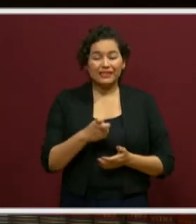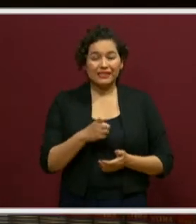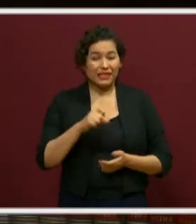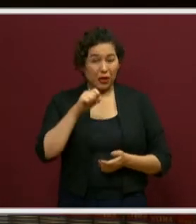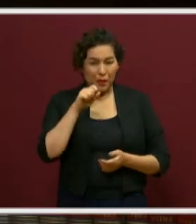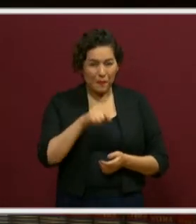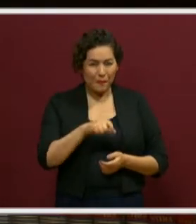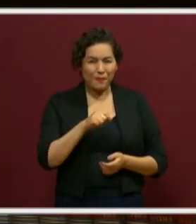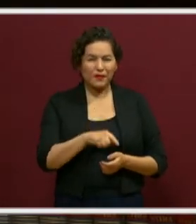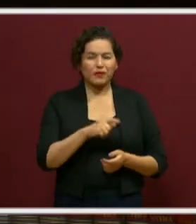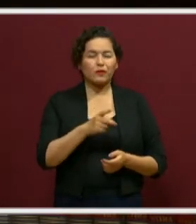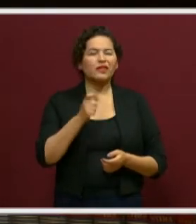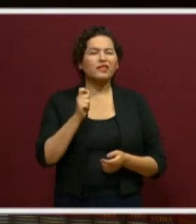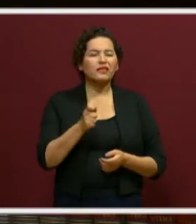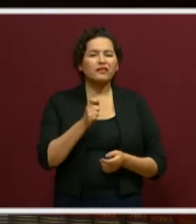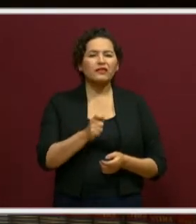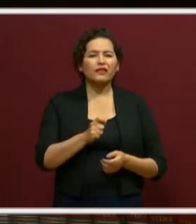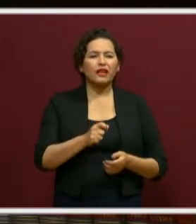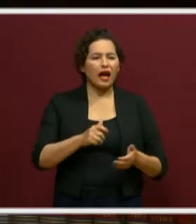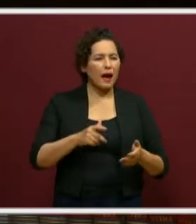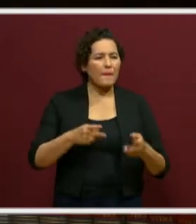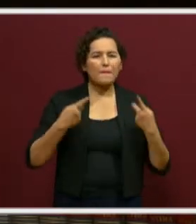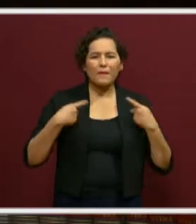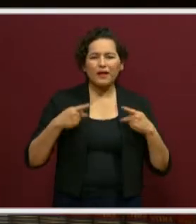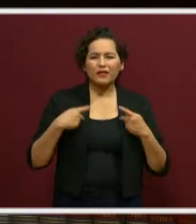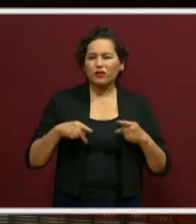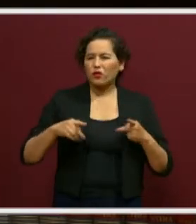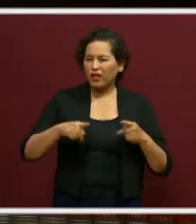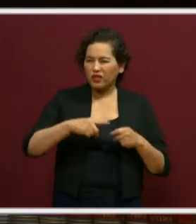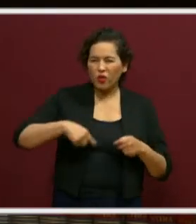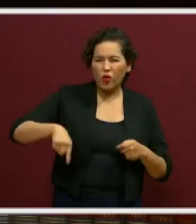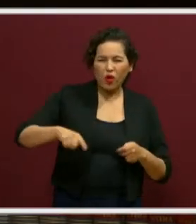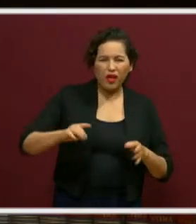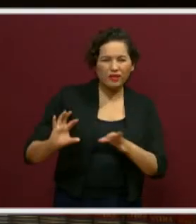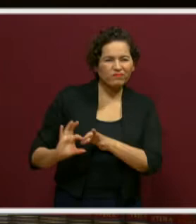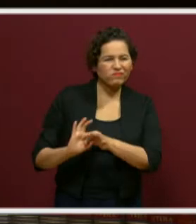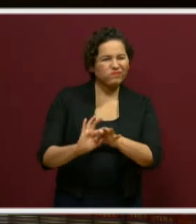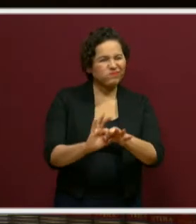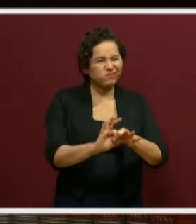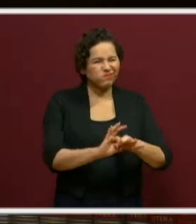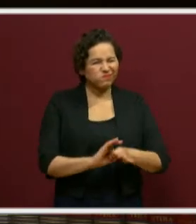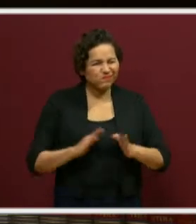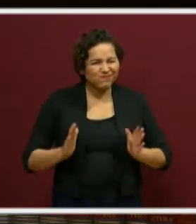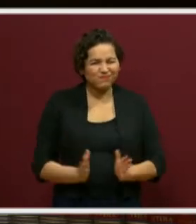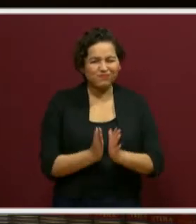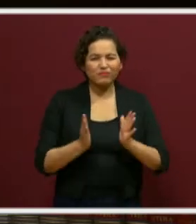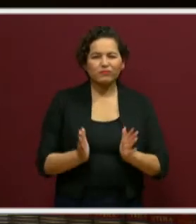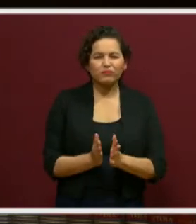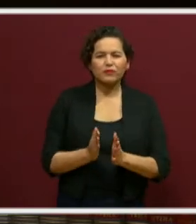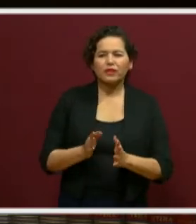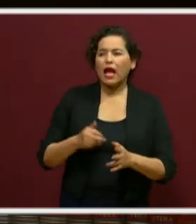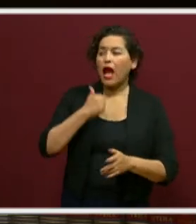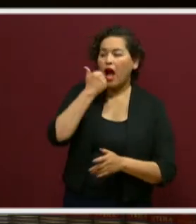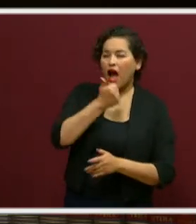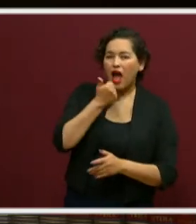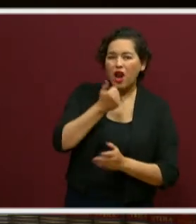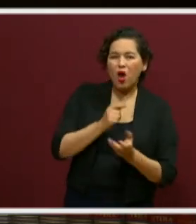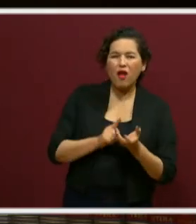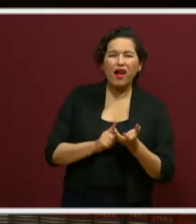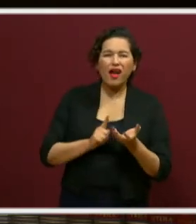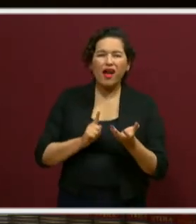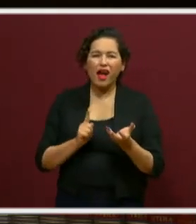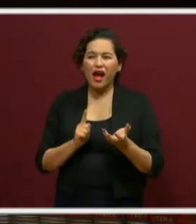trató de acciones solidarias por parte de todos para ir a buscar a los alumnos. Y entonces los directores